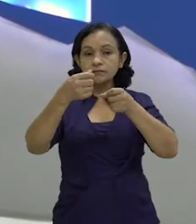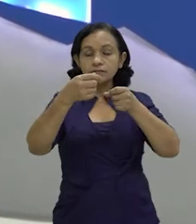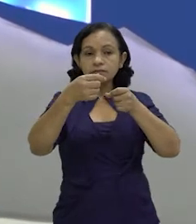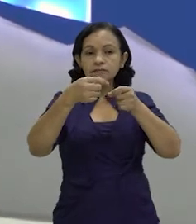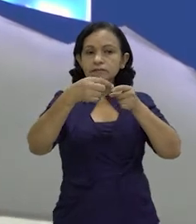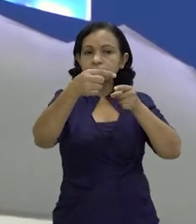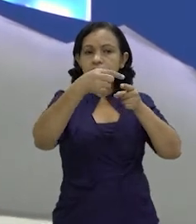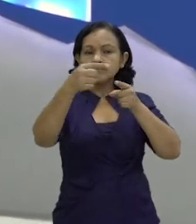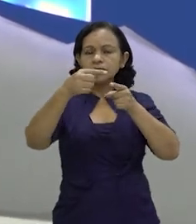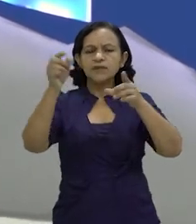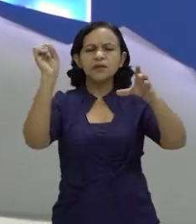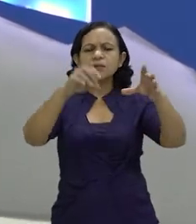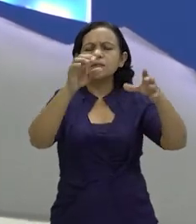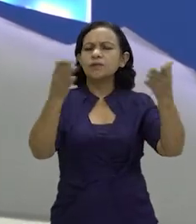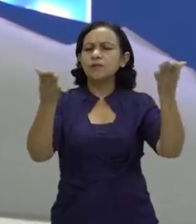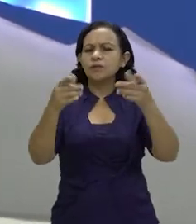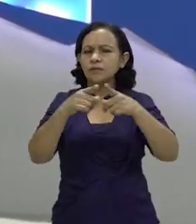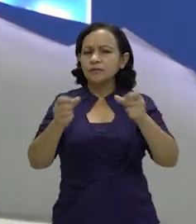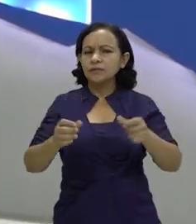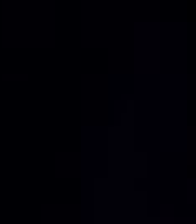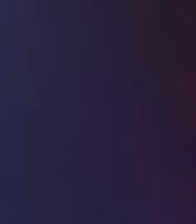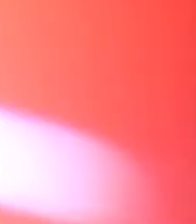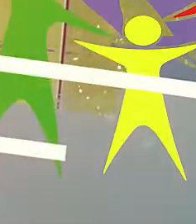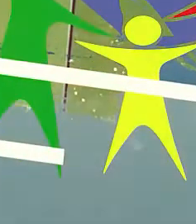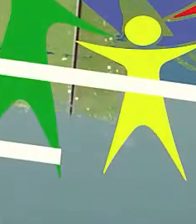la municipalidad para la recolección de basura. Veamos.